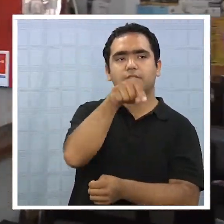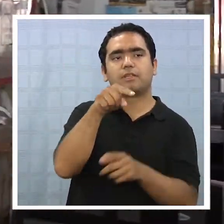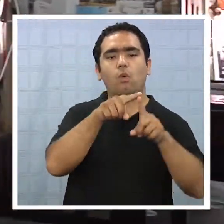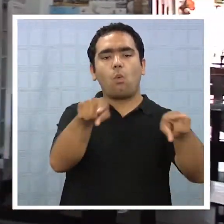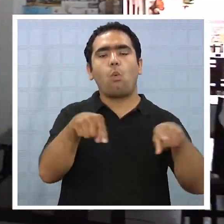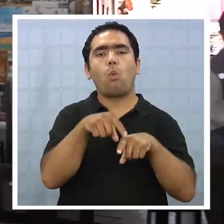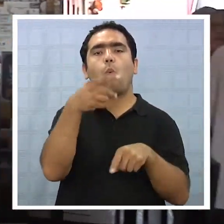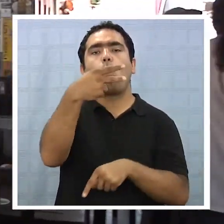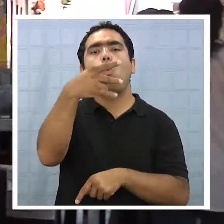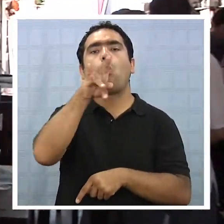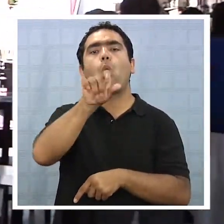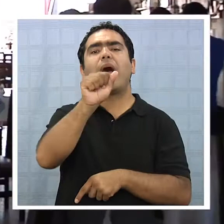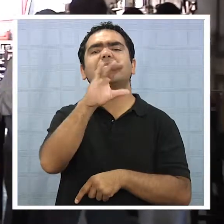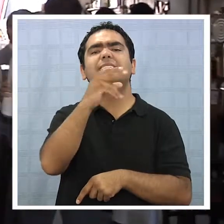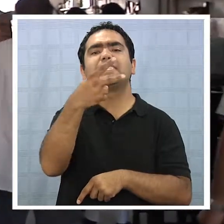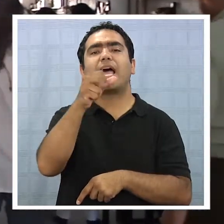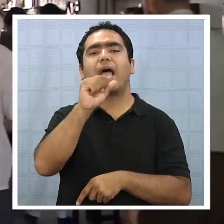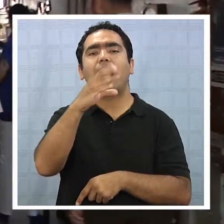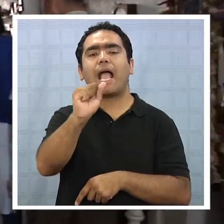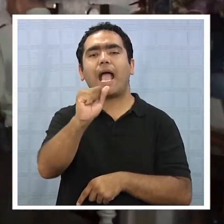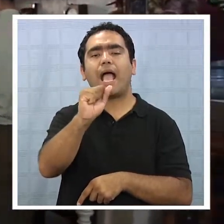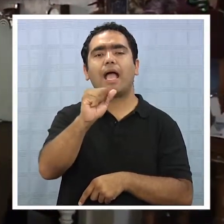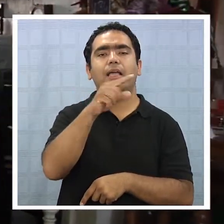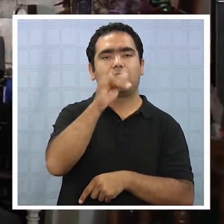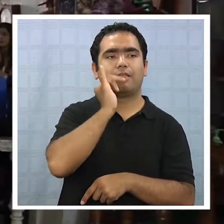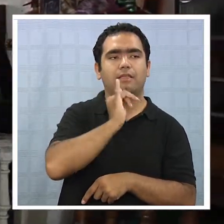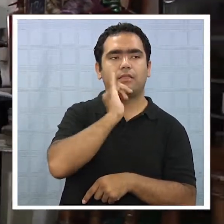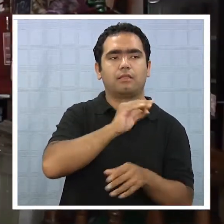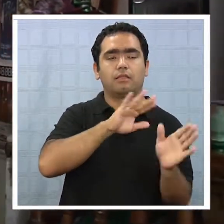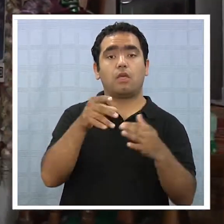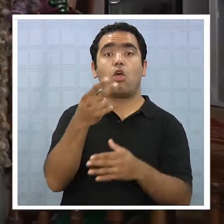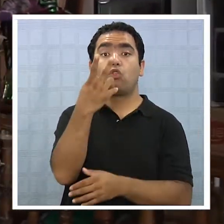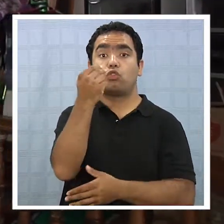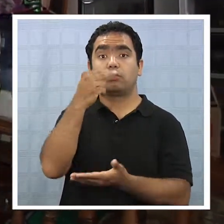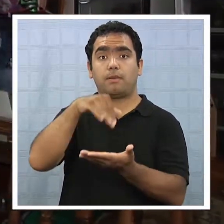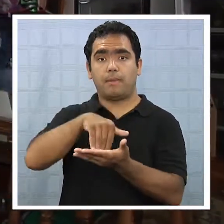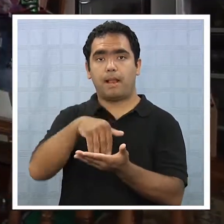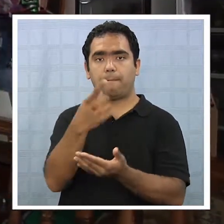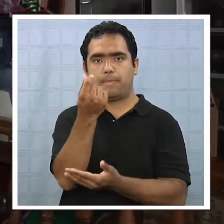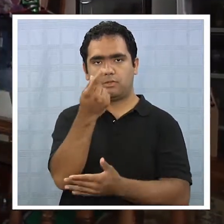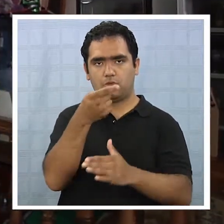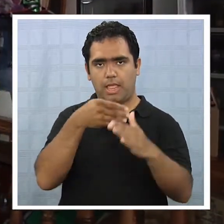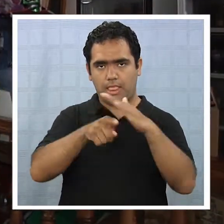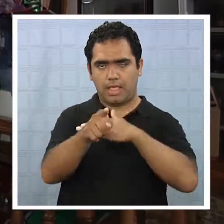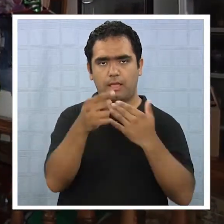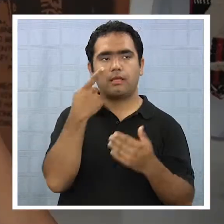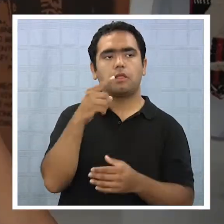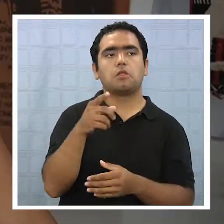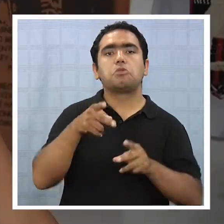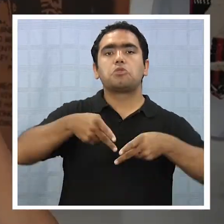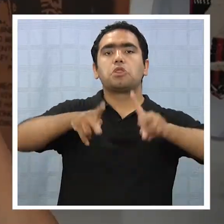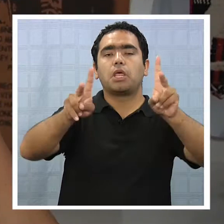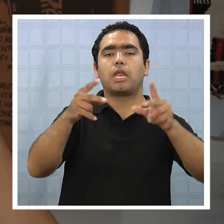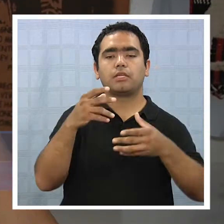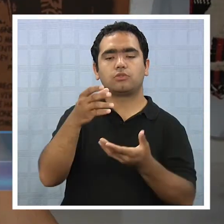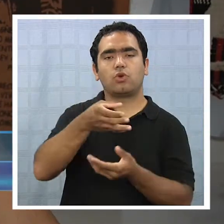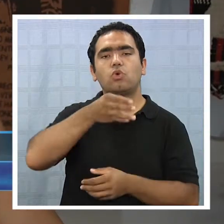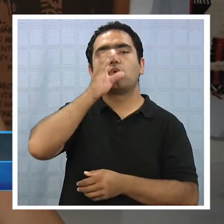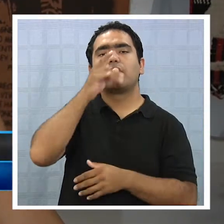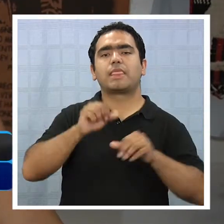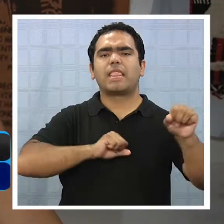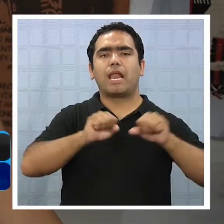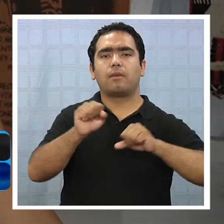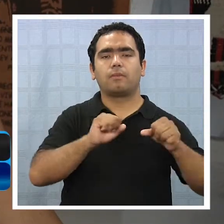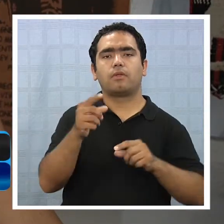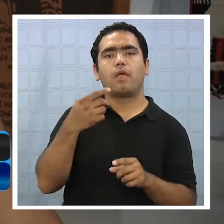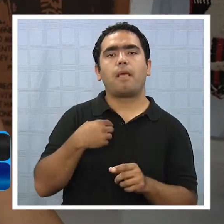Tenemos una oferta para los amigos, vale 12.000 pesos la entrada, pero tiene derecho a un terremoto, medio